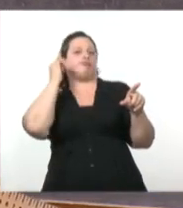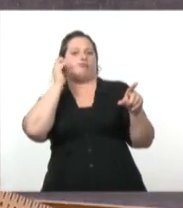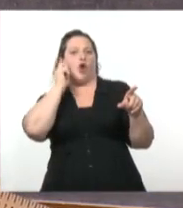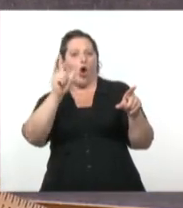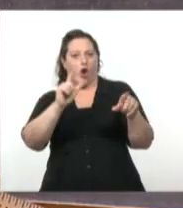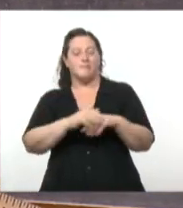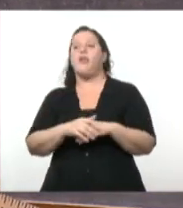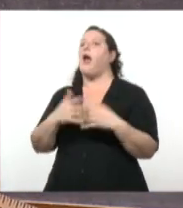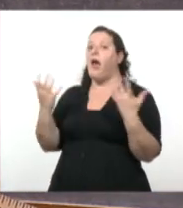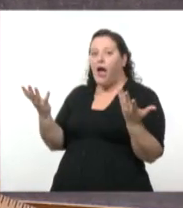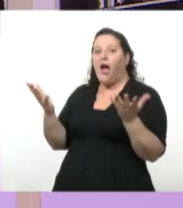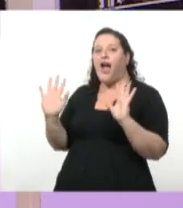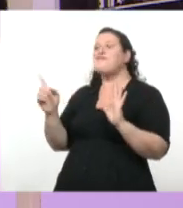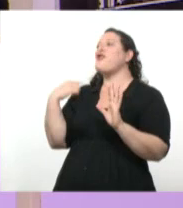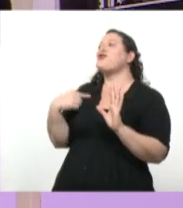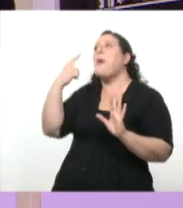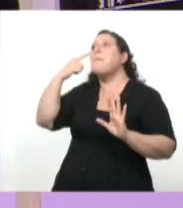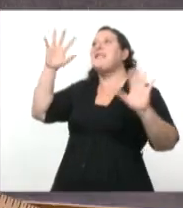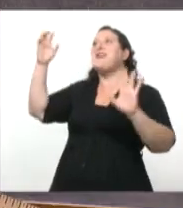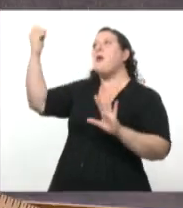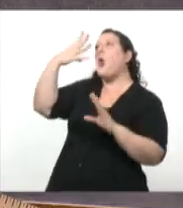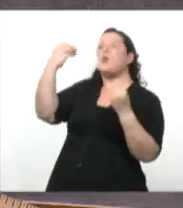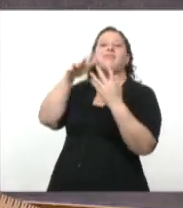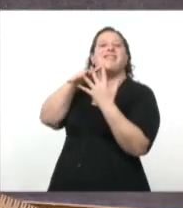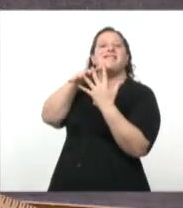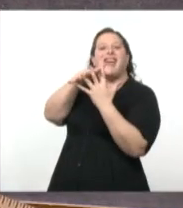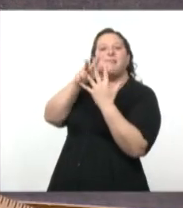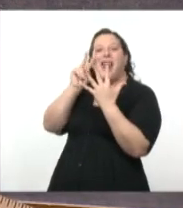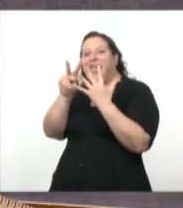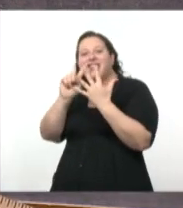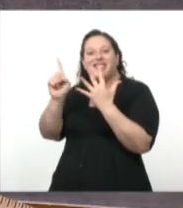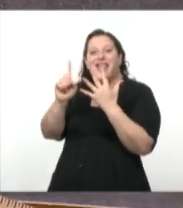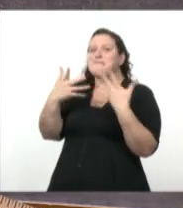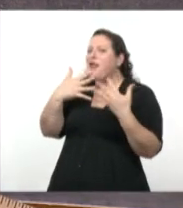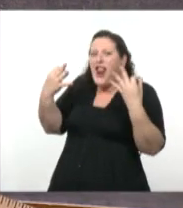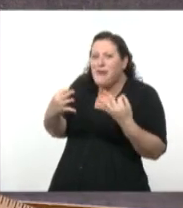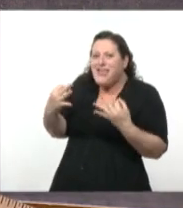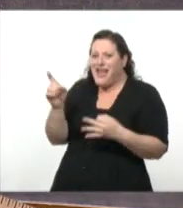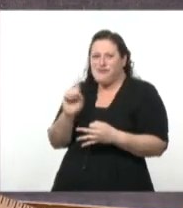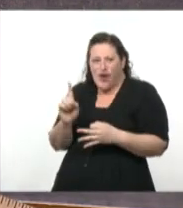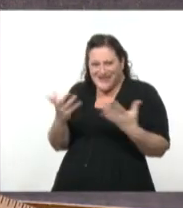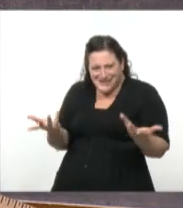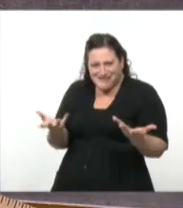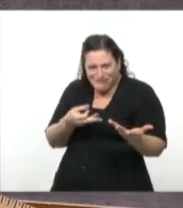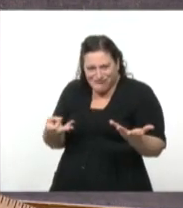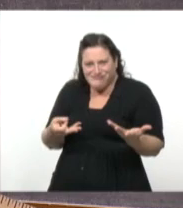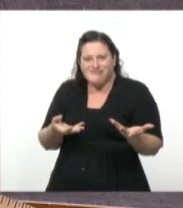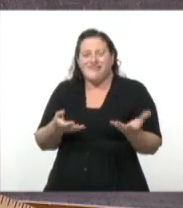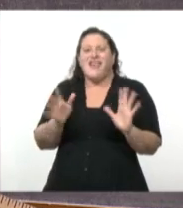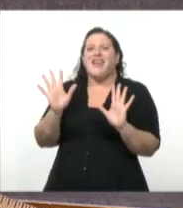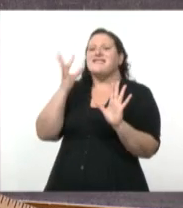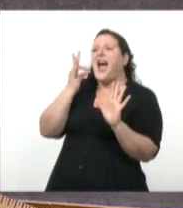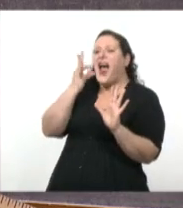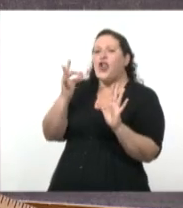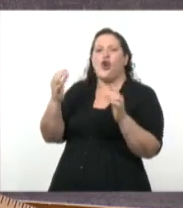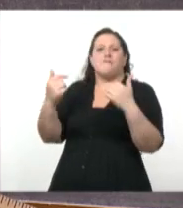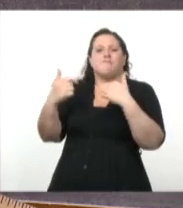que la luz es como transparente, entre comillas, y en realidad es una entidad, ¿no? O sea, entre lo que uno es y